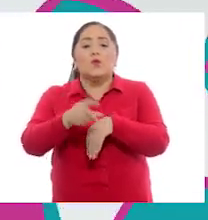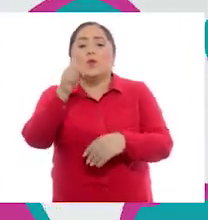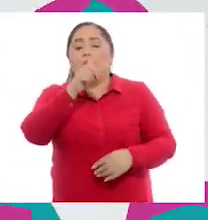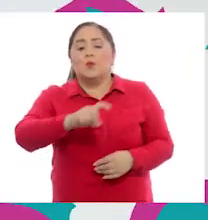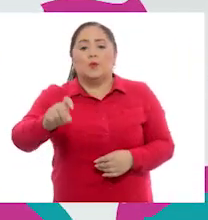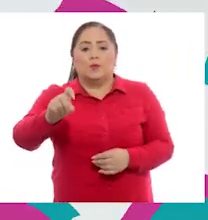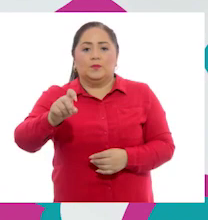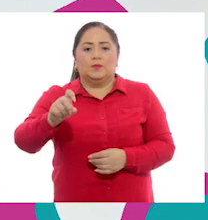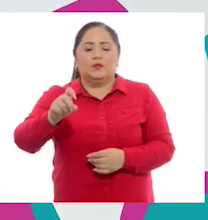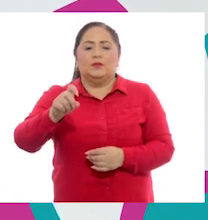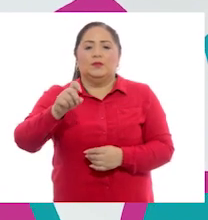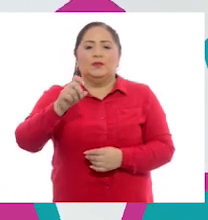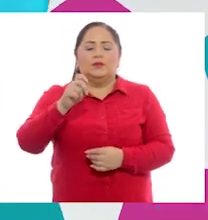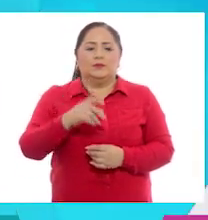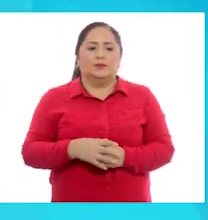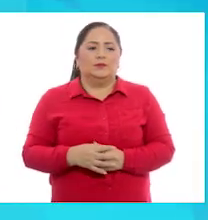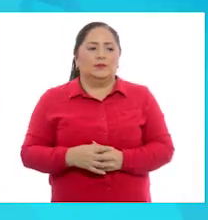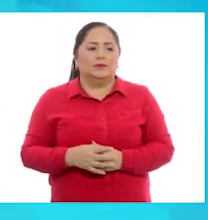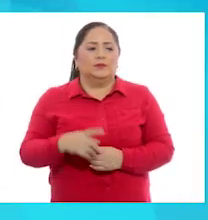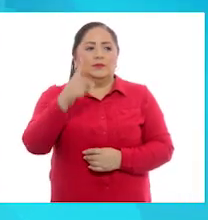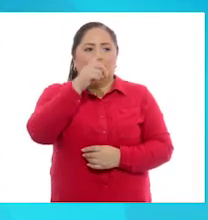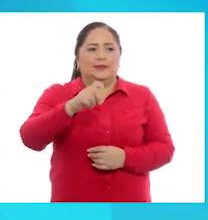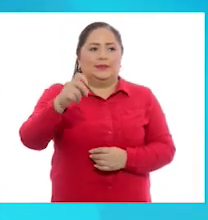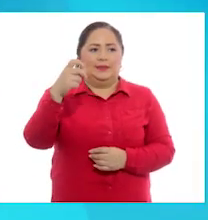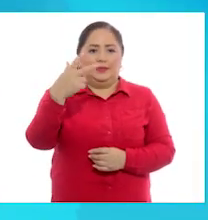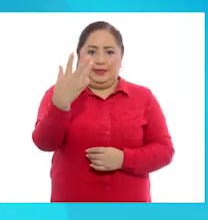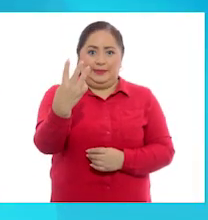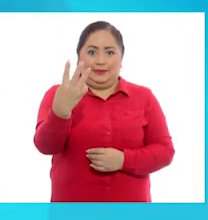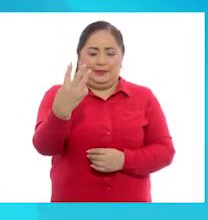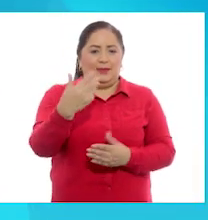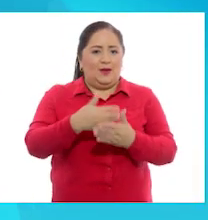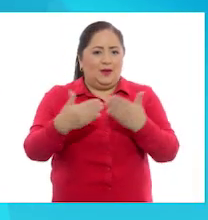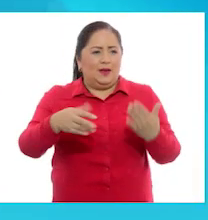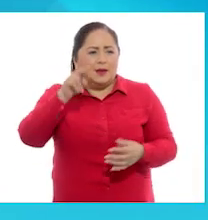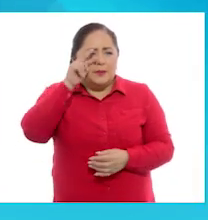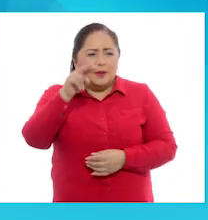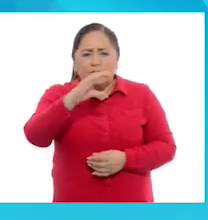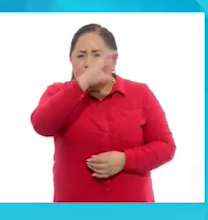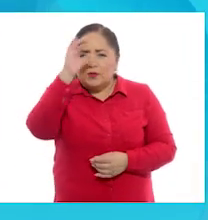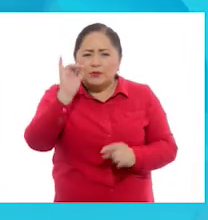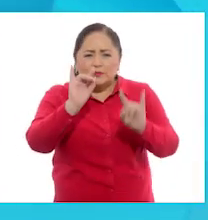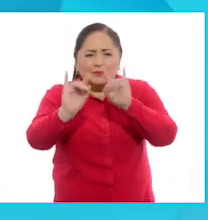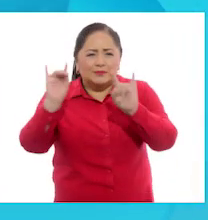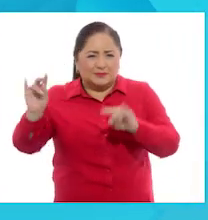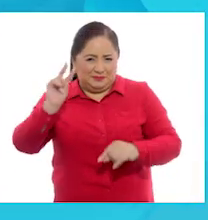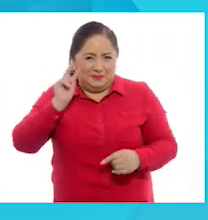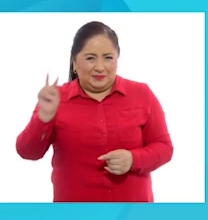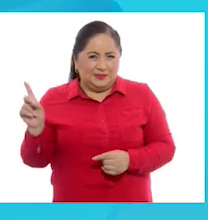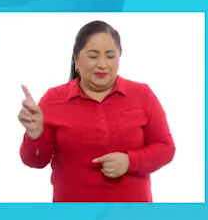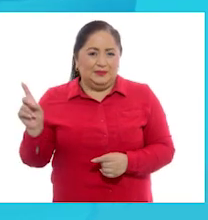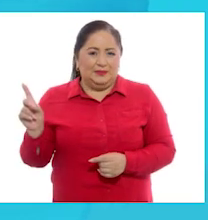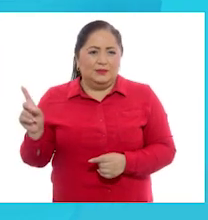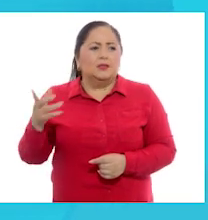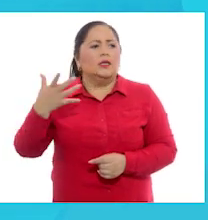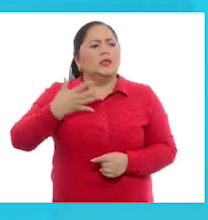103. Aquí tenemos ya el libro en la página 103. Observen las imágenes que tenemos ahí. Tenemos tres